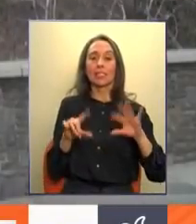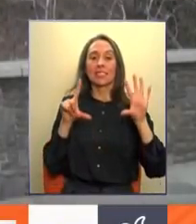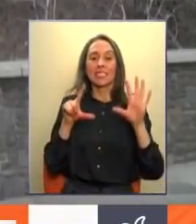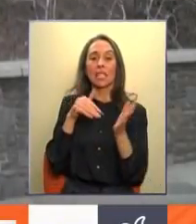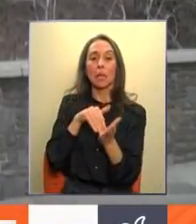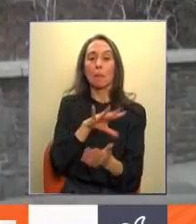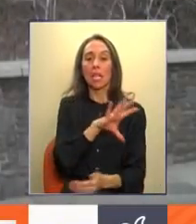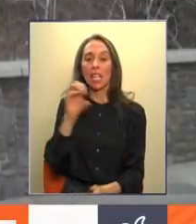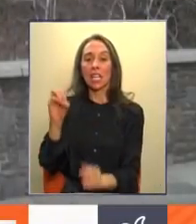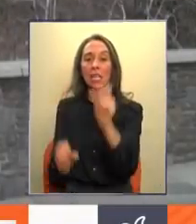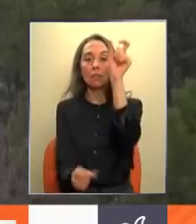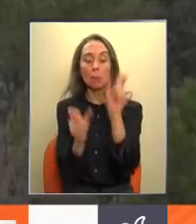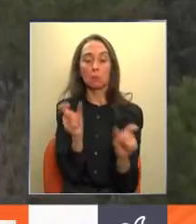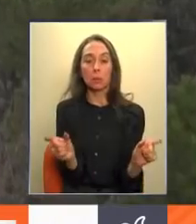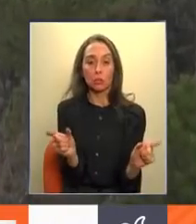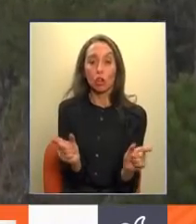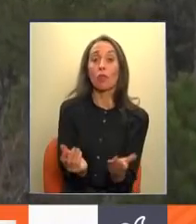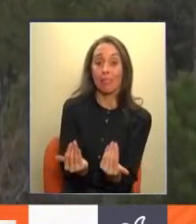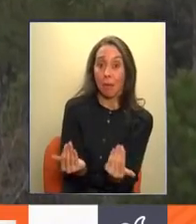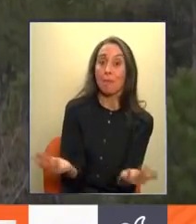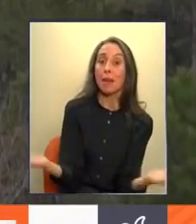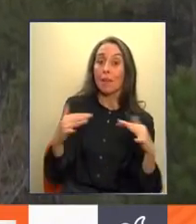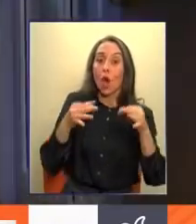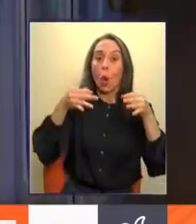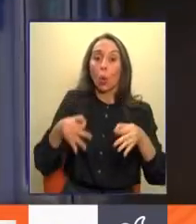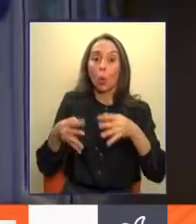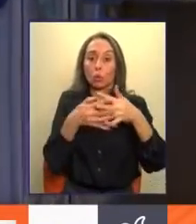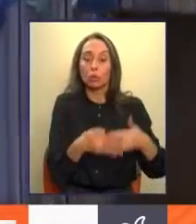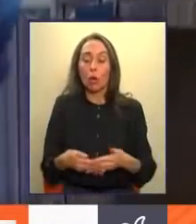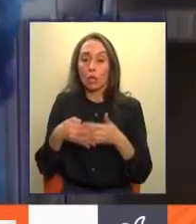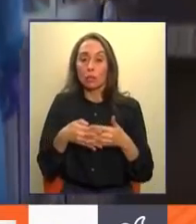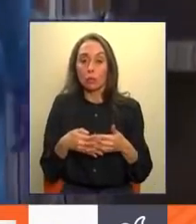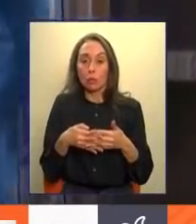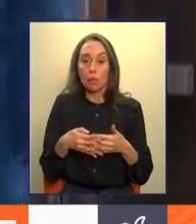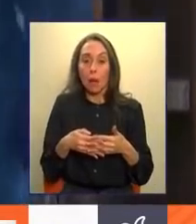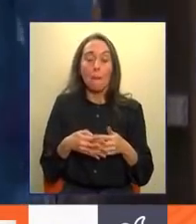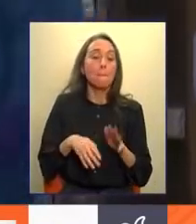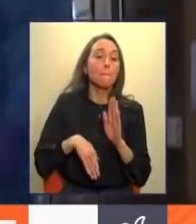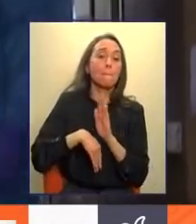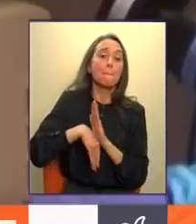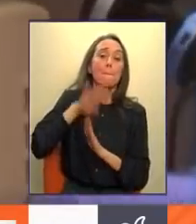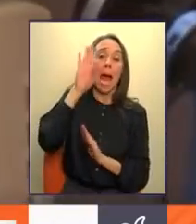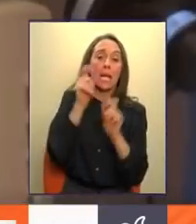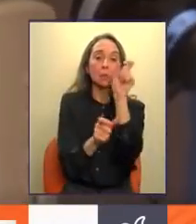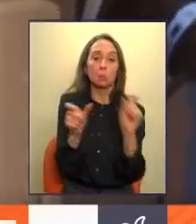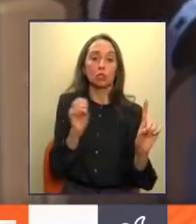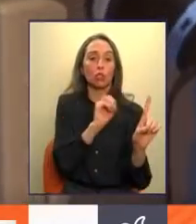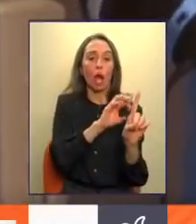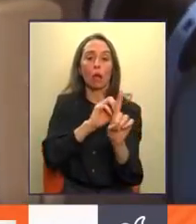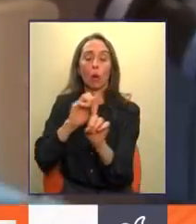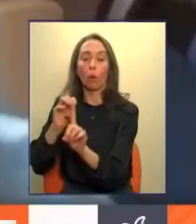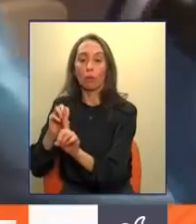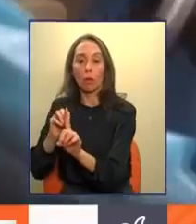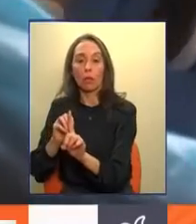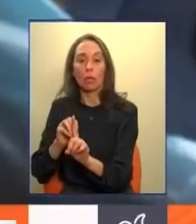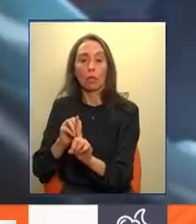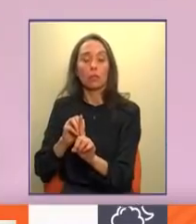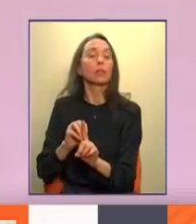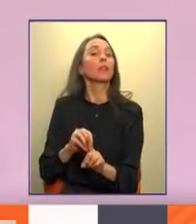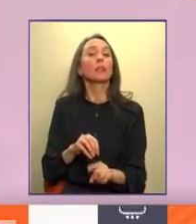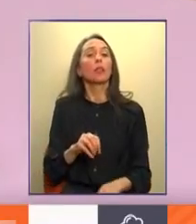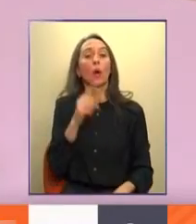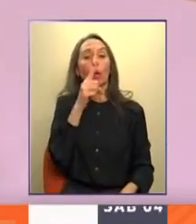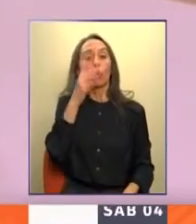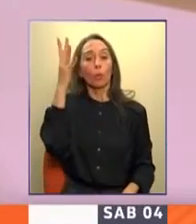.500 personas, justo cuando Estados Unidos registra su mayor nivel de contagios y una cuarta parte de las